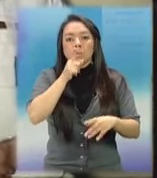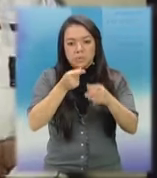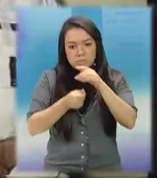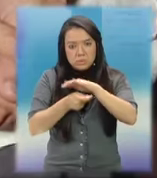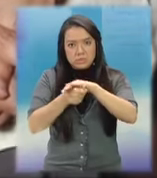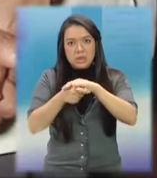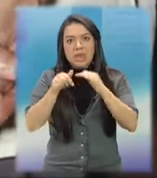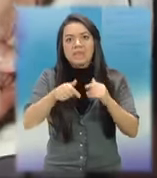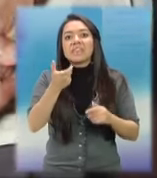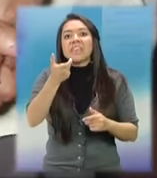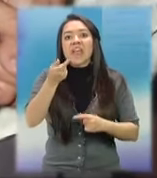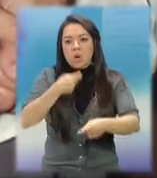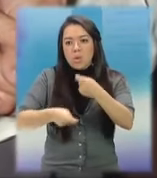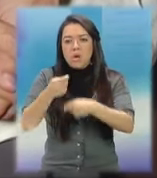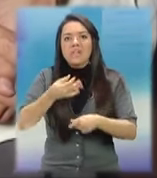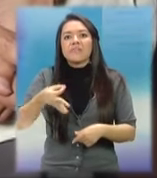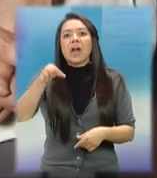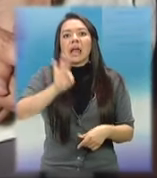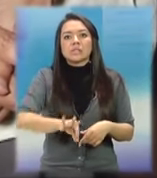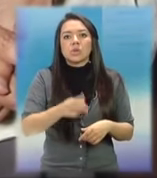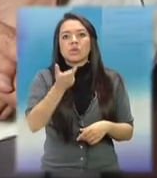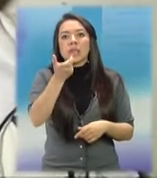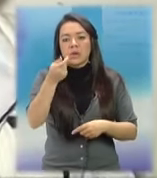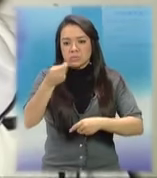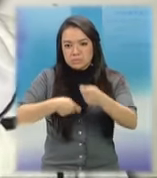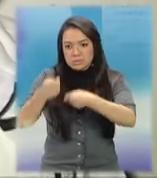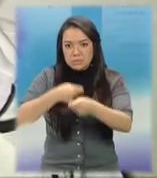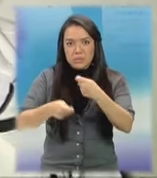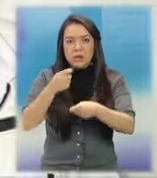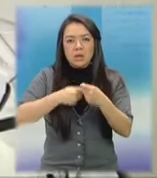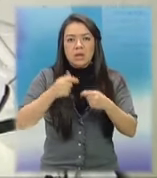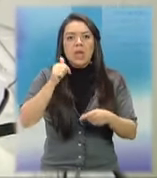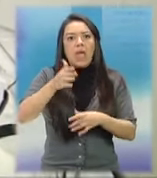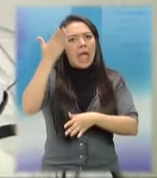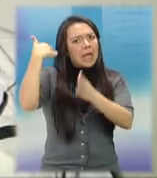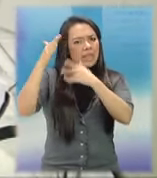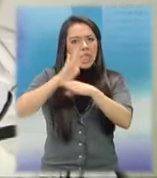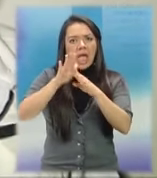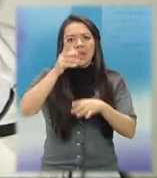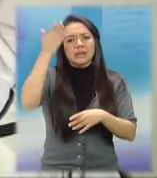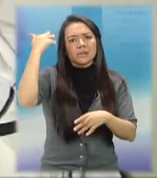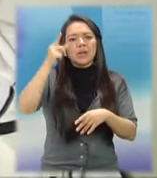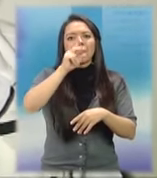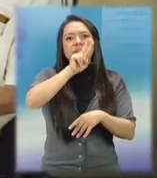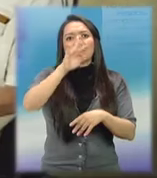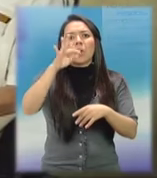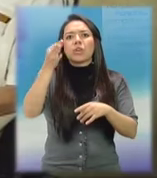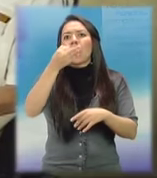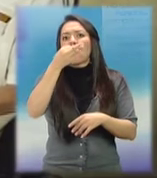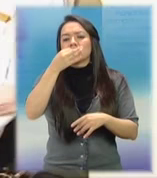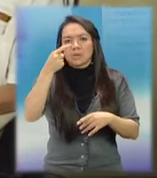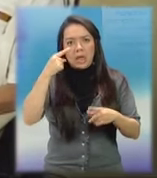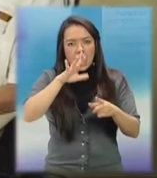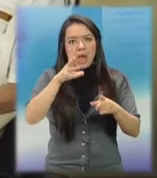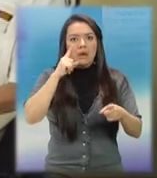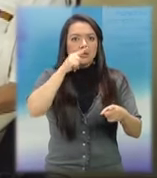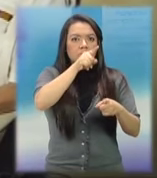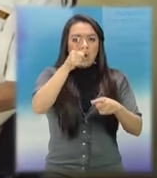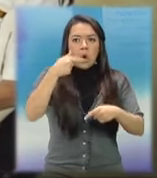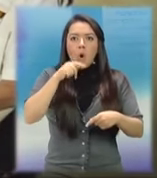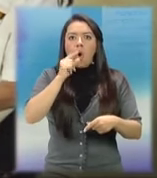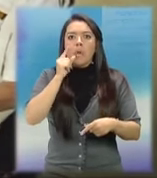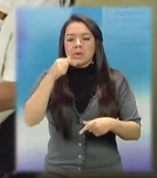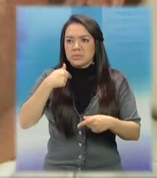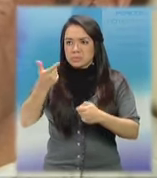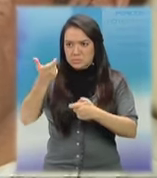al 2011. A Rubén Osvaldo Rodenas se le buscaba desde el 24 de agosto del año pasado por estafar al Estado a